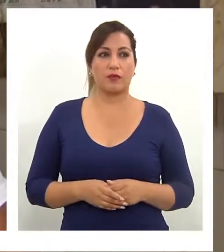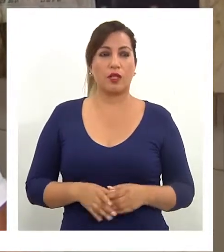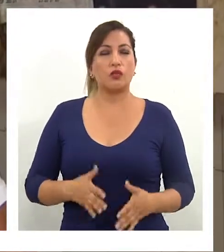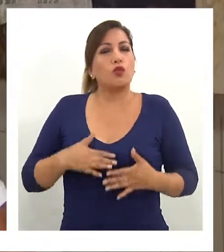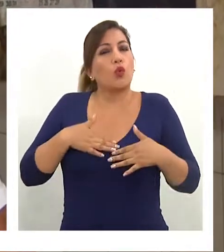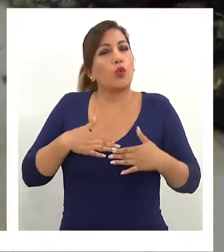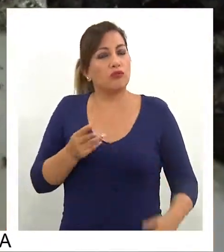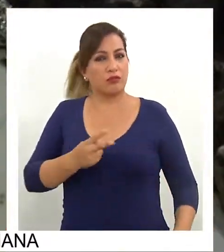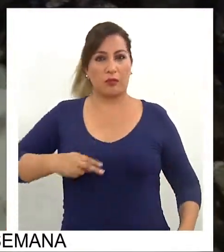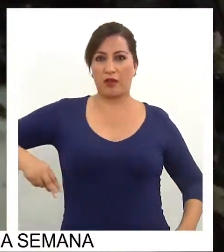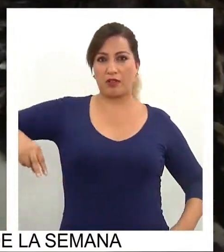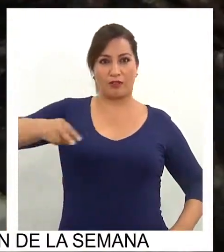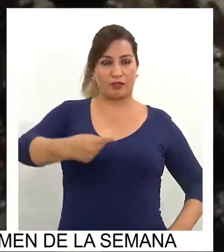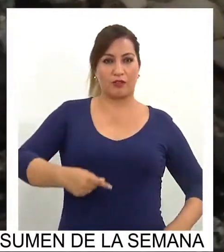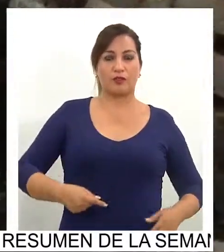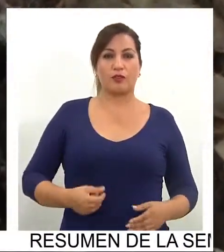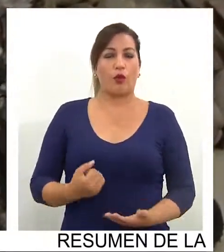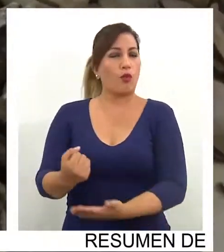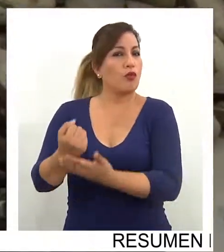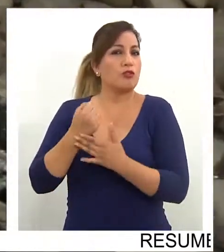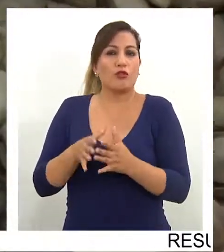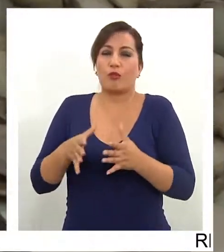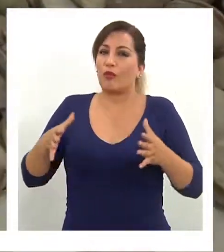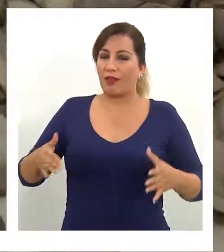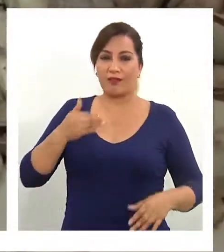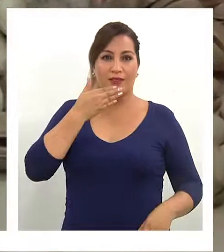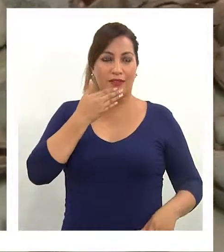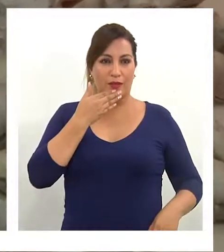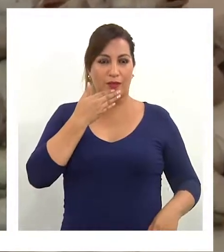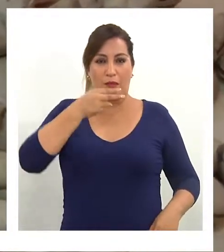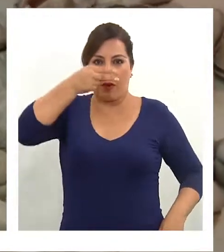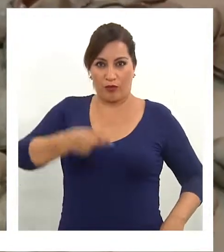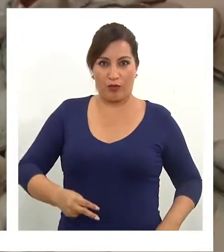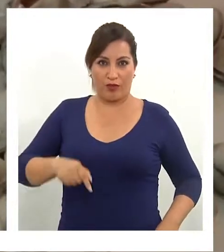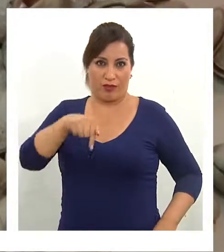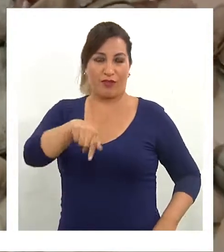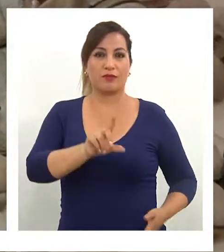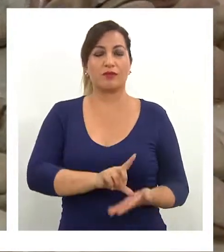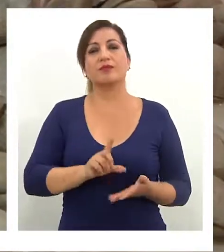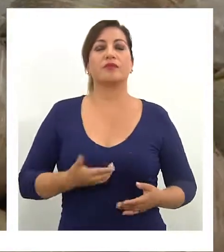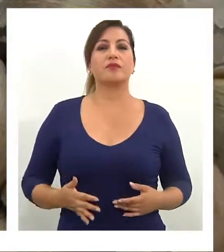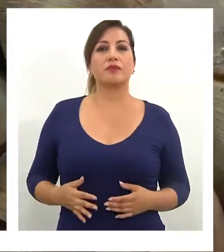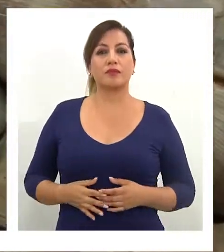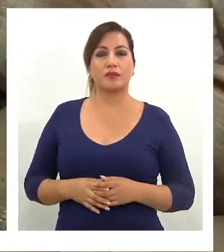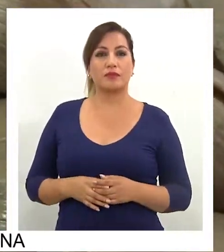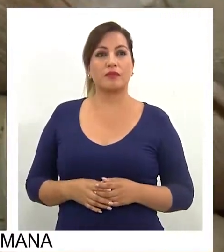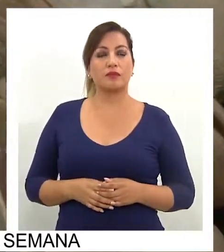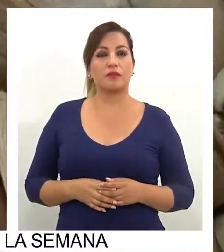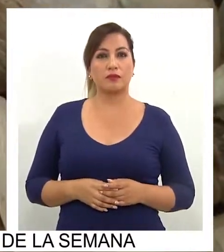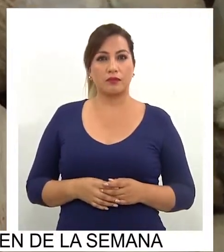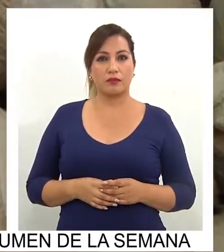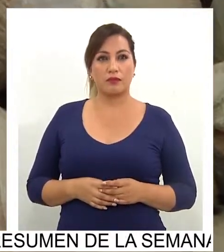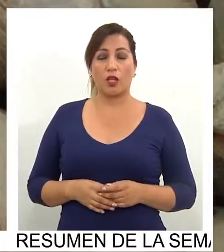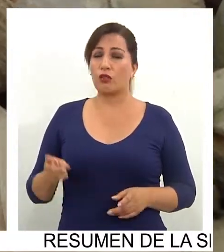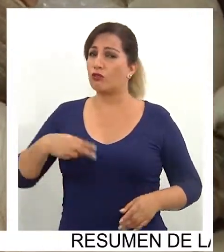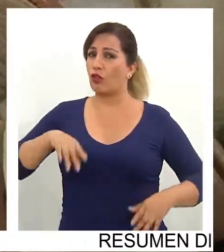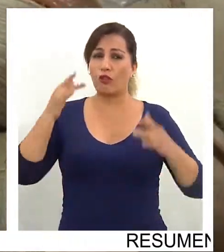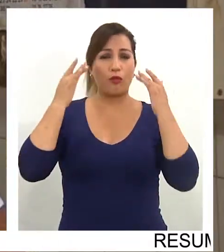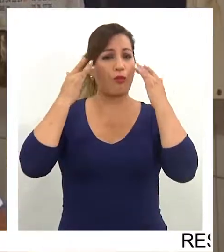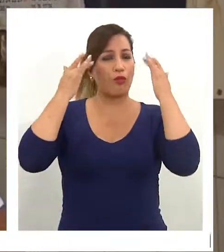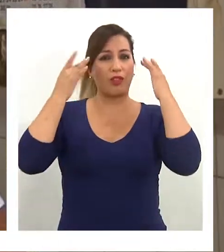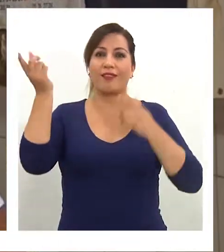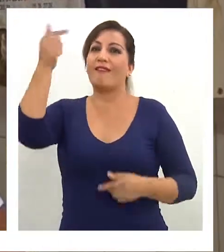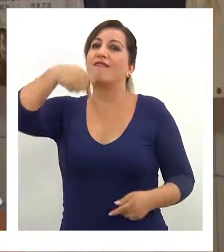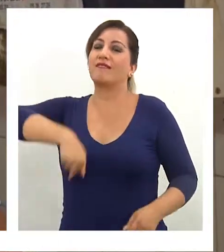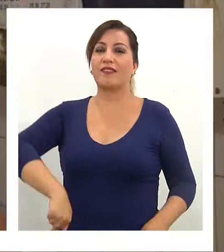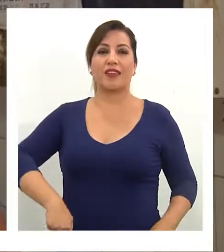es un placer para los otros y una ayuda muy grande para los otros también, para los locatarios. Así que, no, contentos